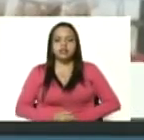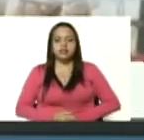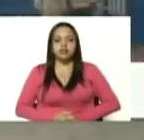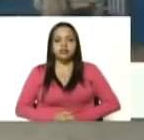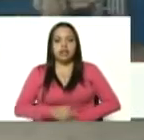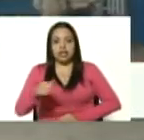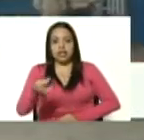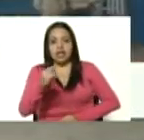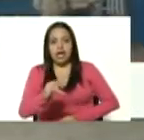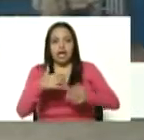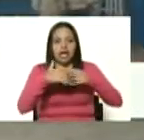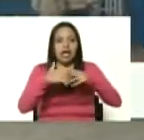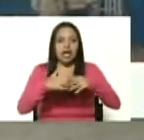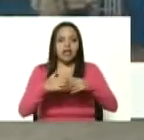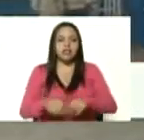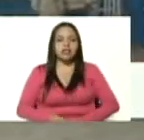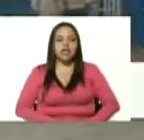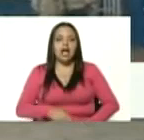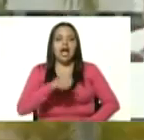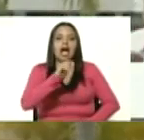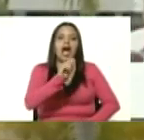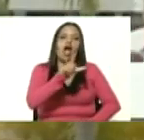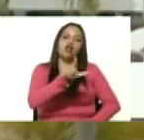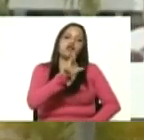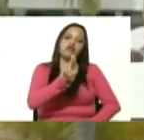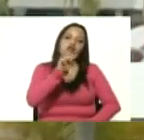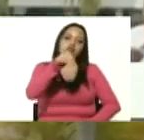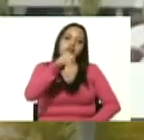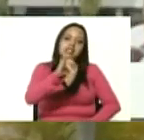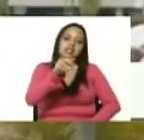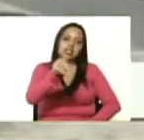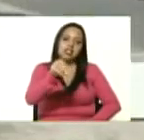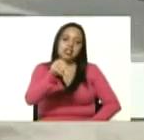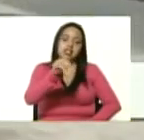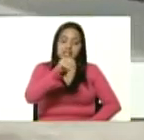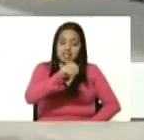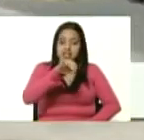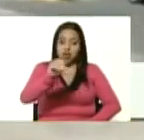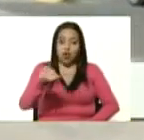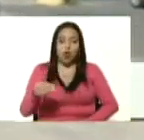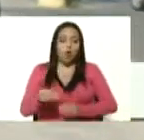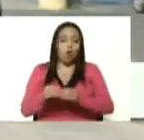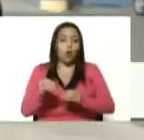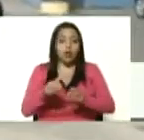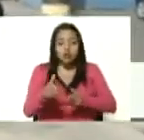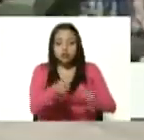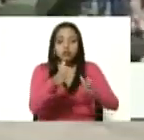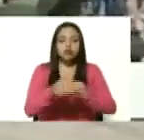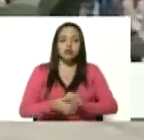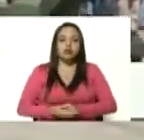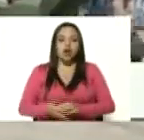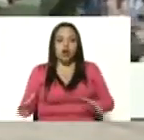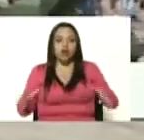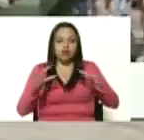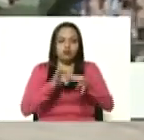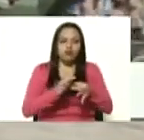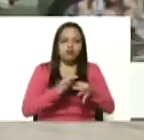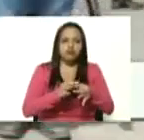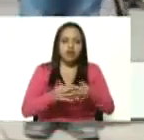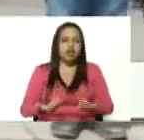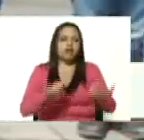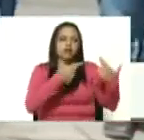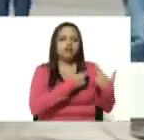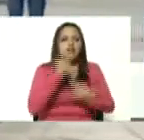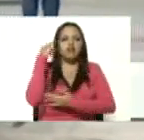complejo CBG aluminio de Lorinoco Alcasa municipio de Coronía del estado Bolívar en compañía de los comandantes territoriales de la Soda de milicia